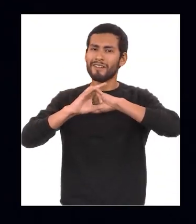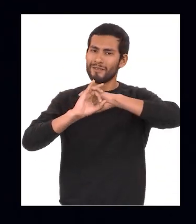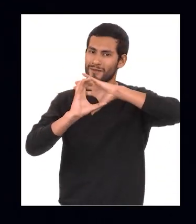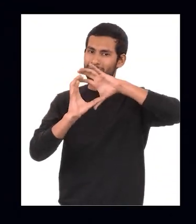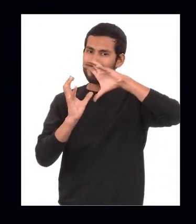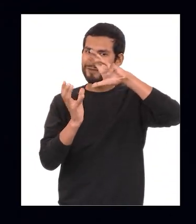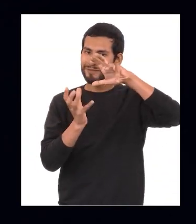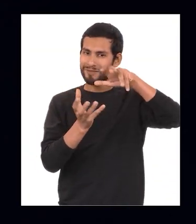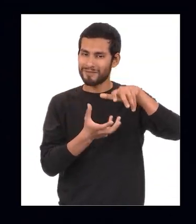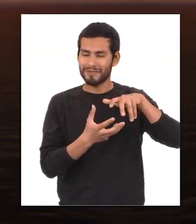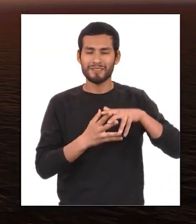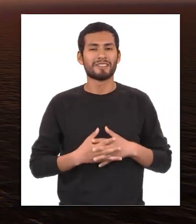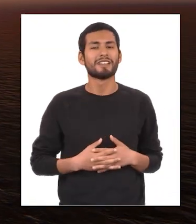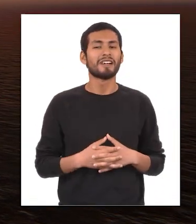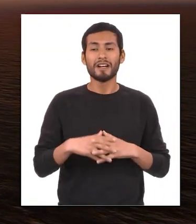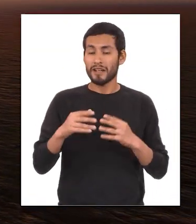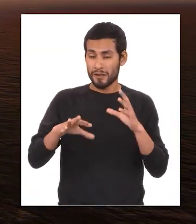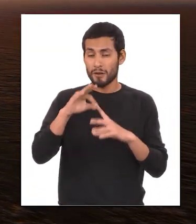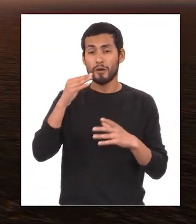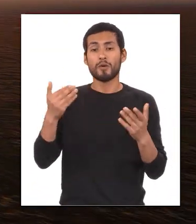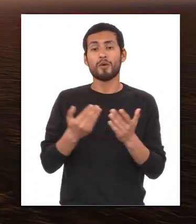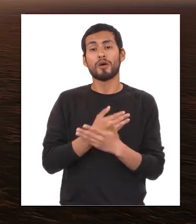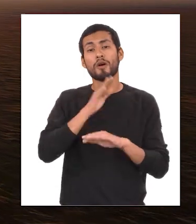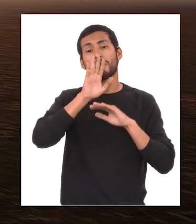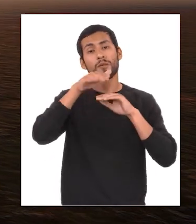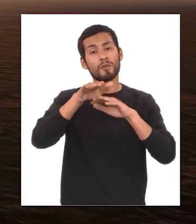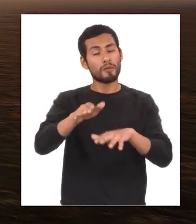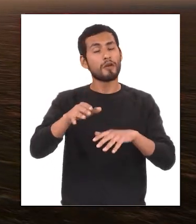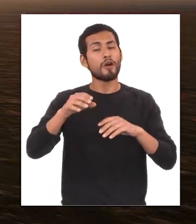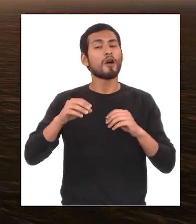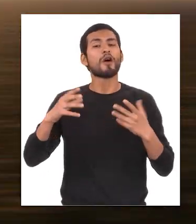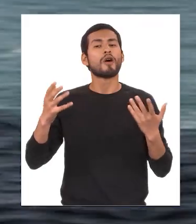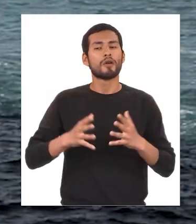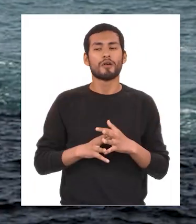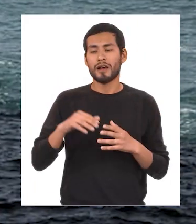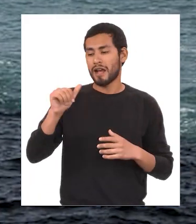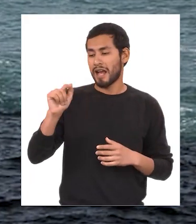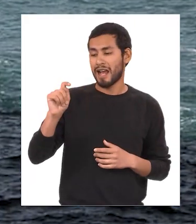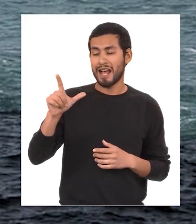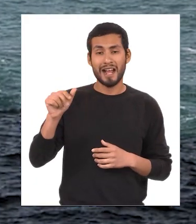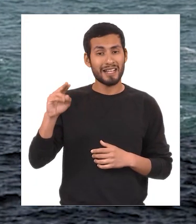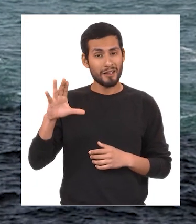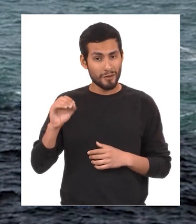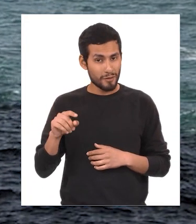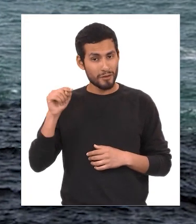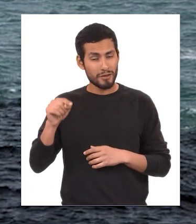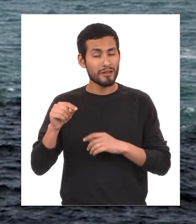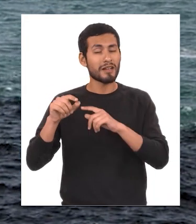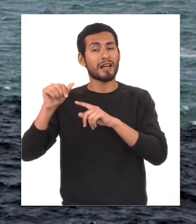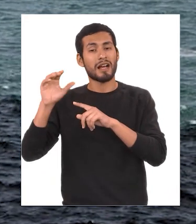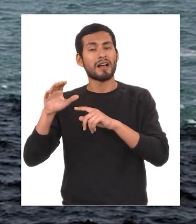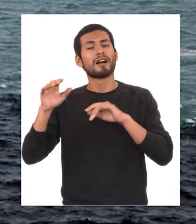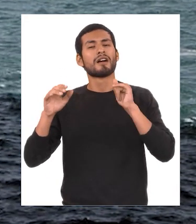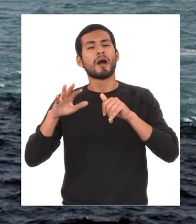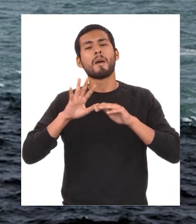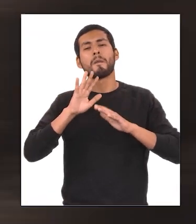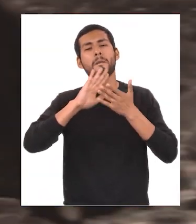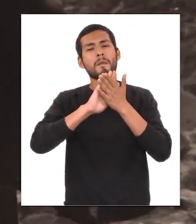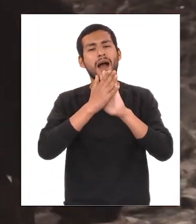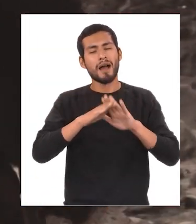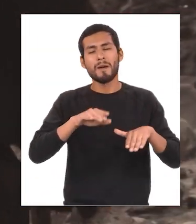tierra además se descubrieron nuevos mares y océanos como el atlántico y el pacífico